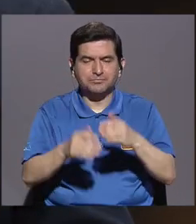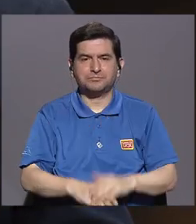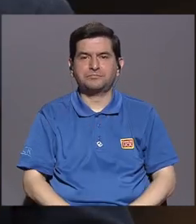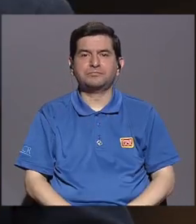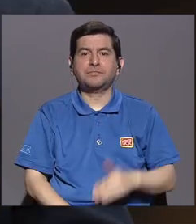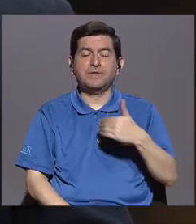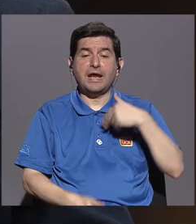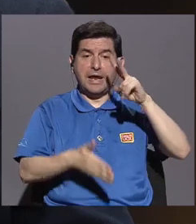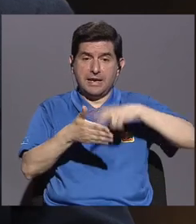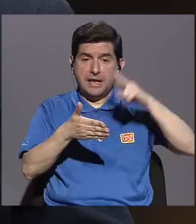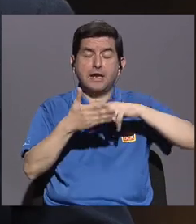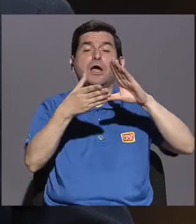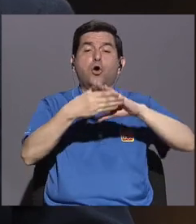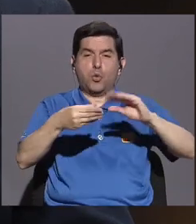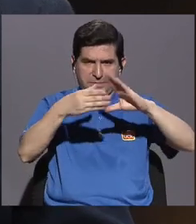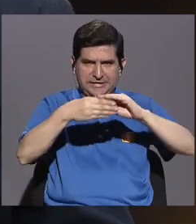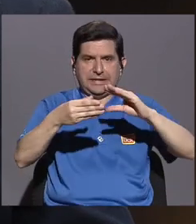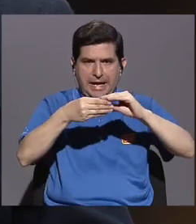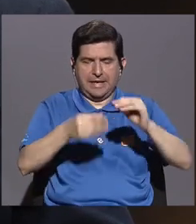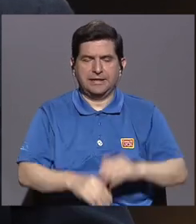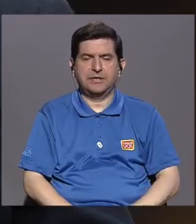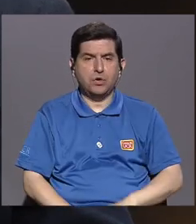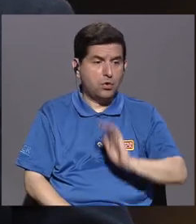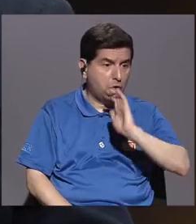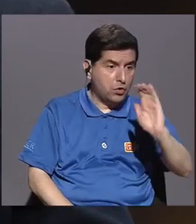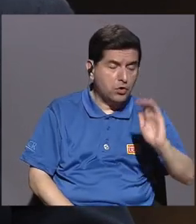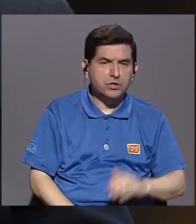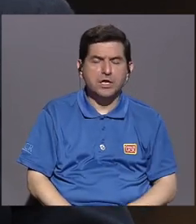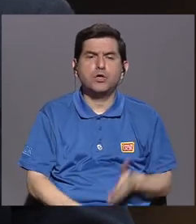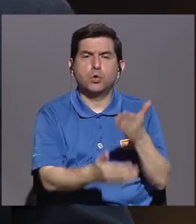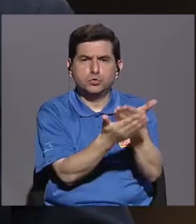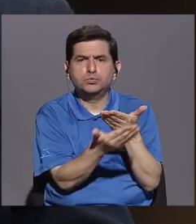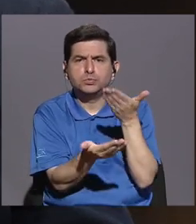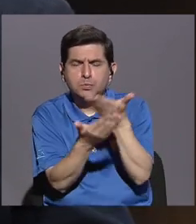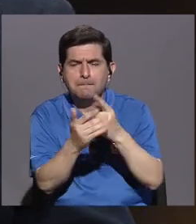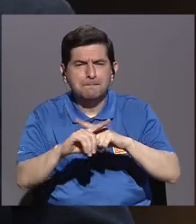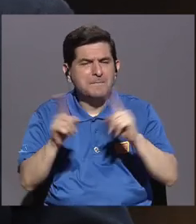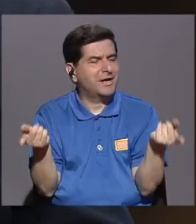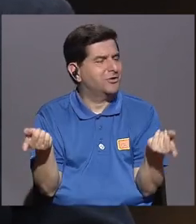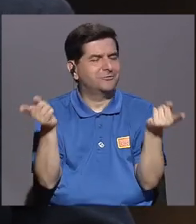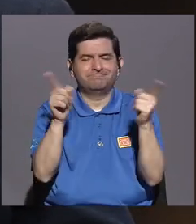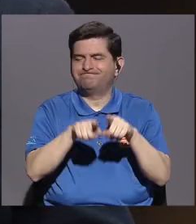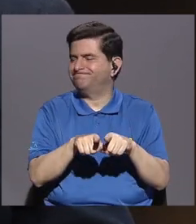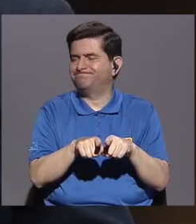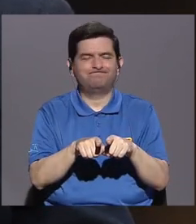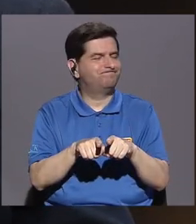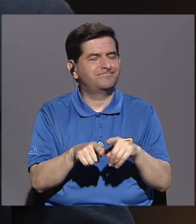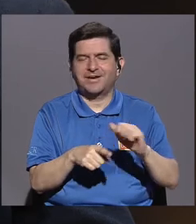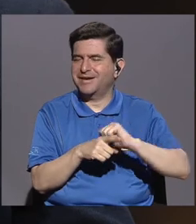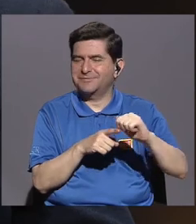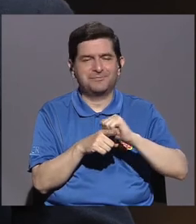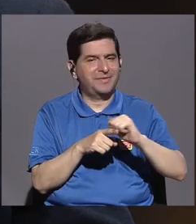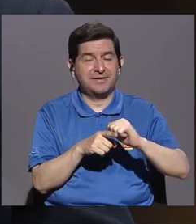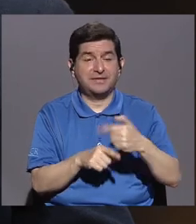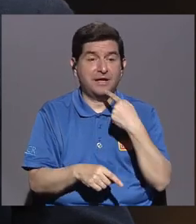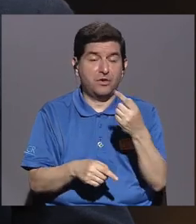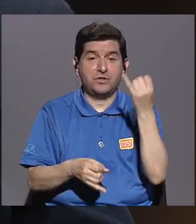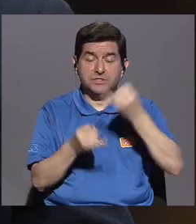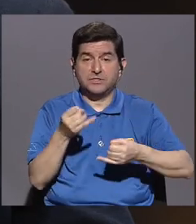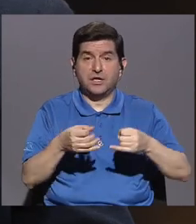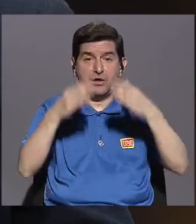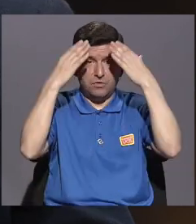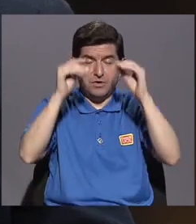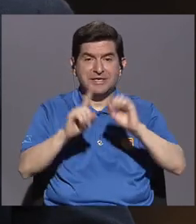eso, en que haya una lectura comentada, en que los niños sean más propositivos, pero no está ocurriendo lamentablemente en la práctica y lo dice el último